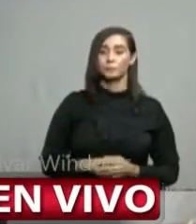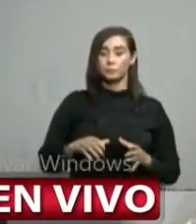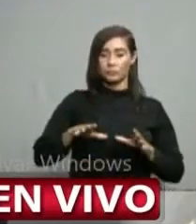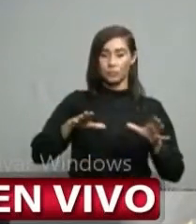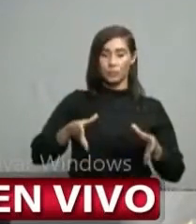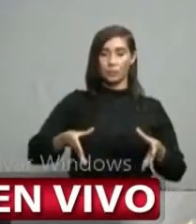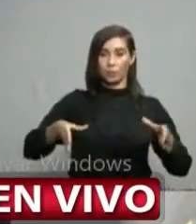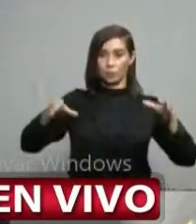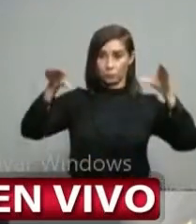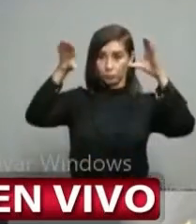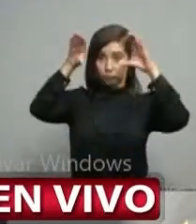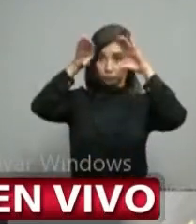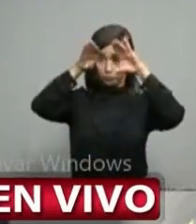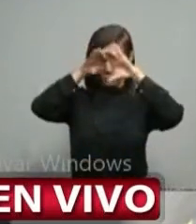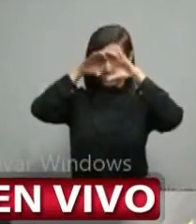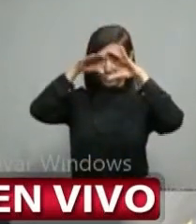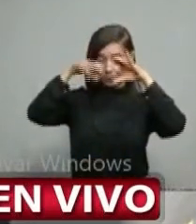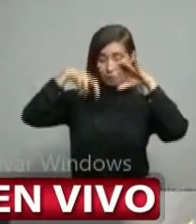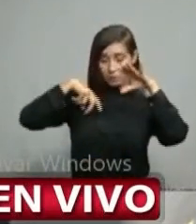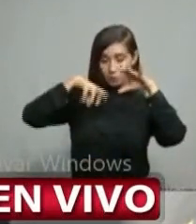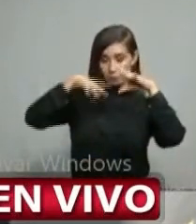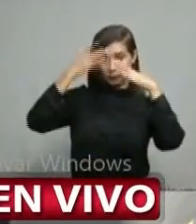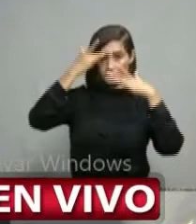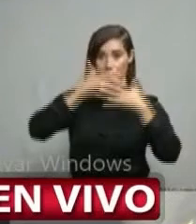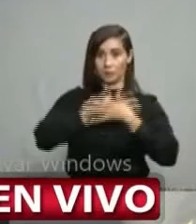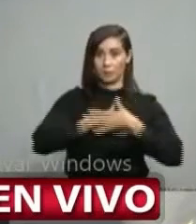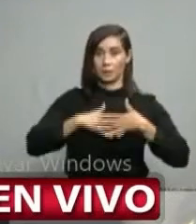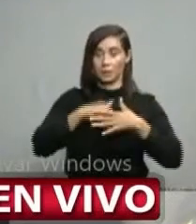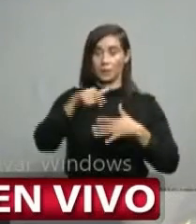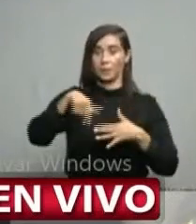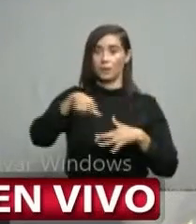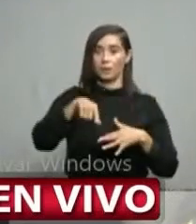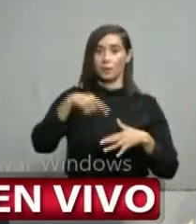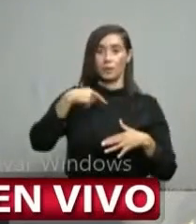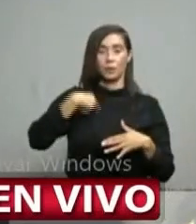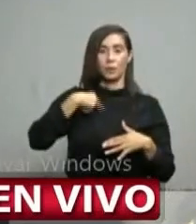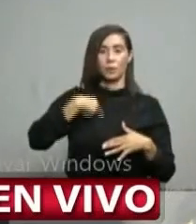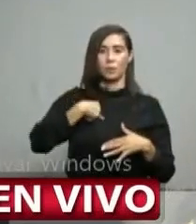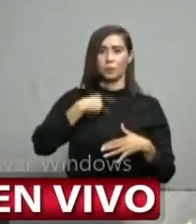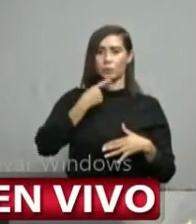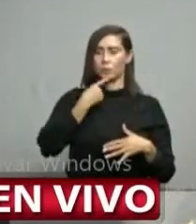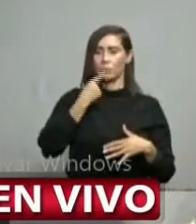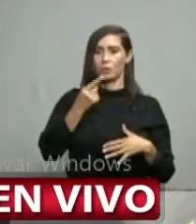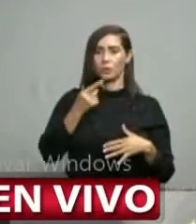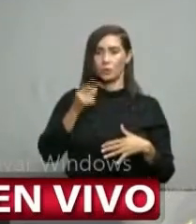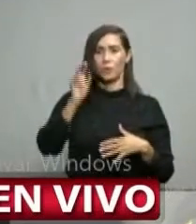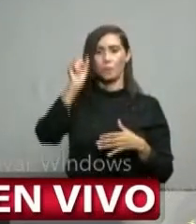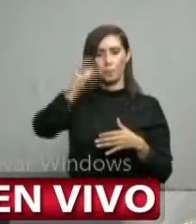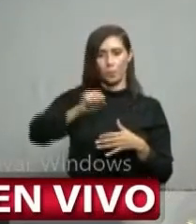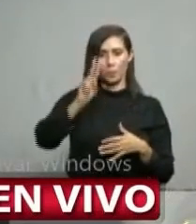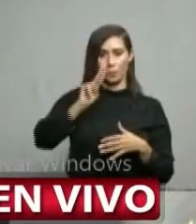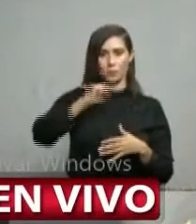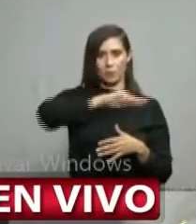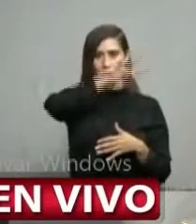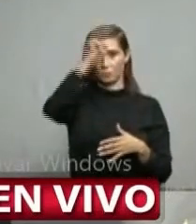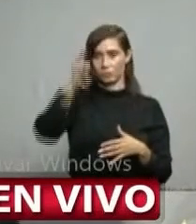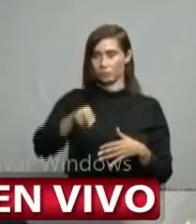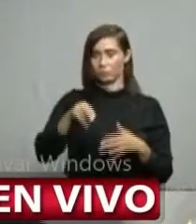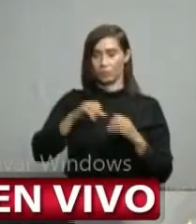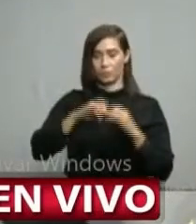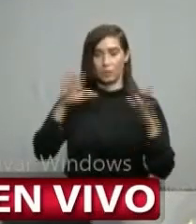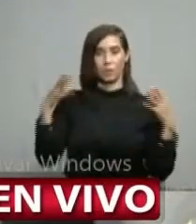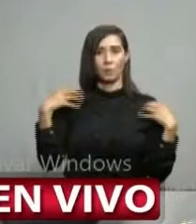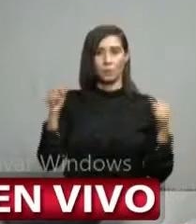caso en el caso específico que usted me plantea nosotros no hemos recomendado los túneles como salud